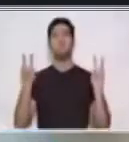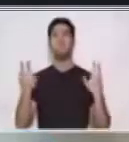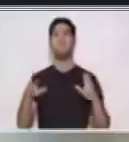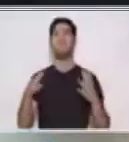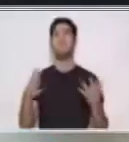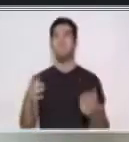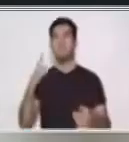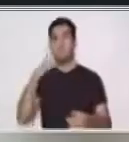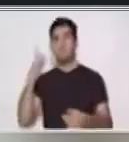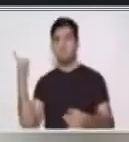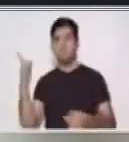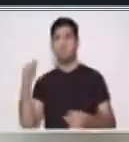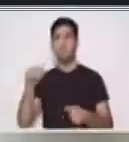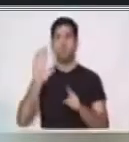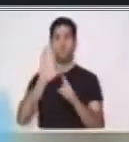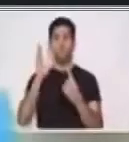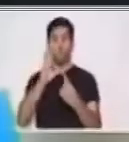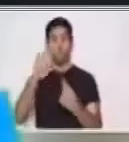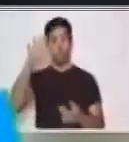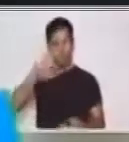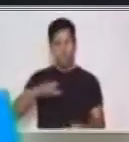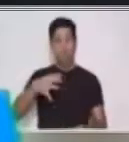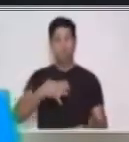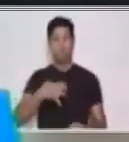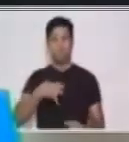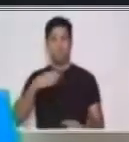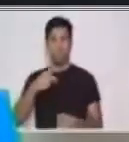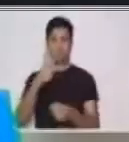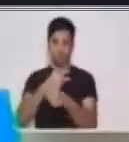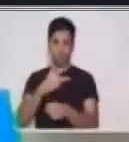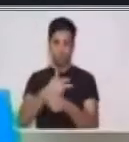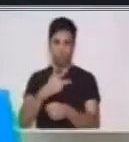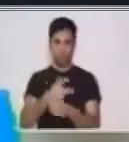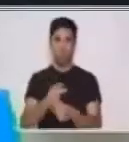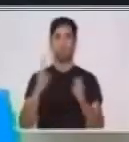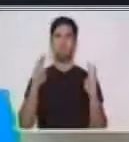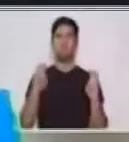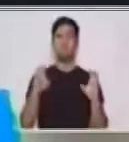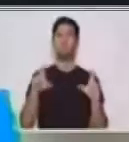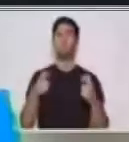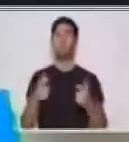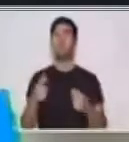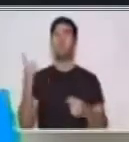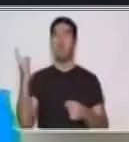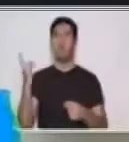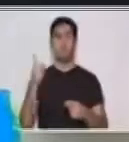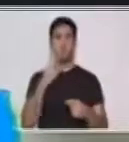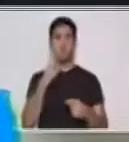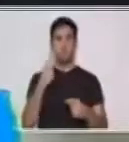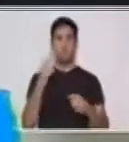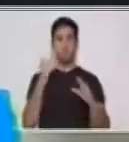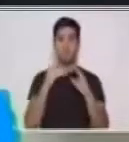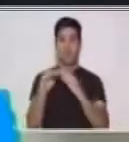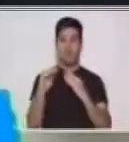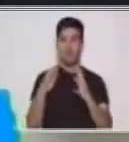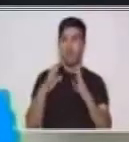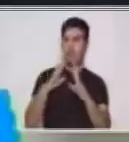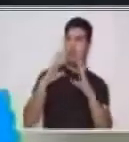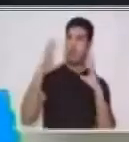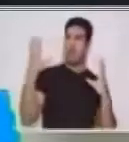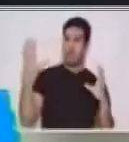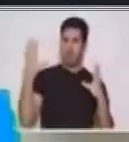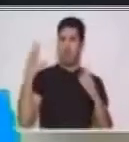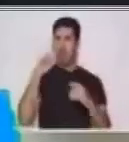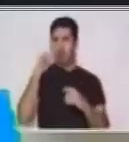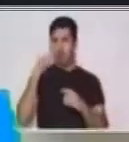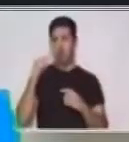tema Patrimonio Cultural. Específicamente hablaremos sobre el mensajero gigante, del área de expresión